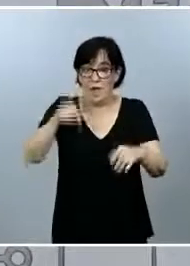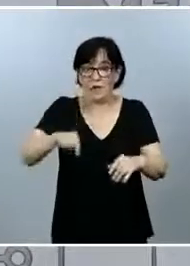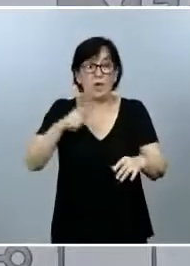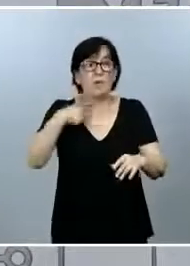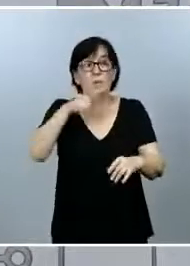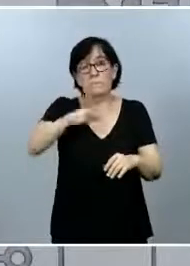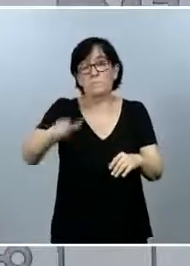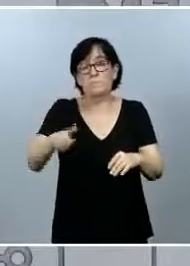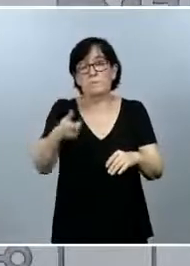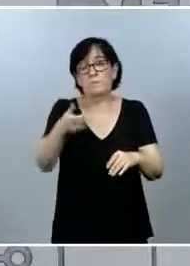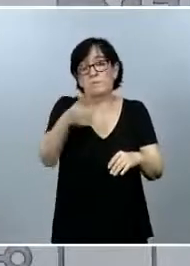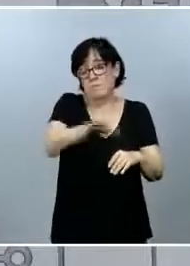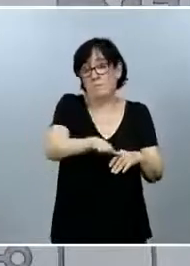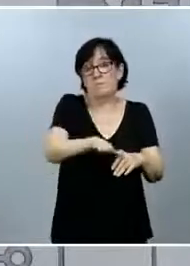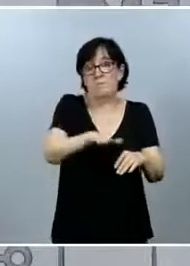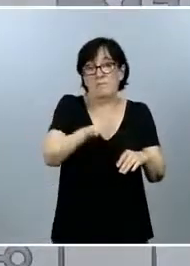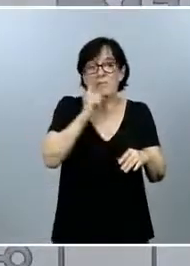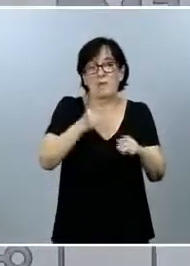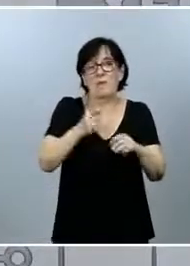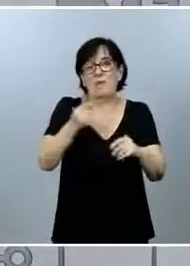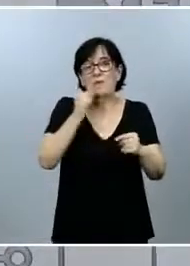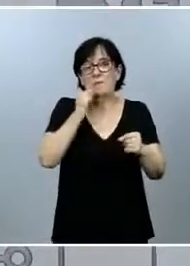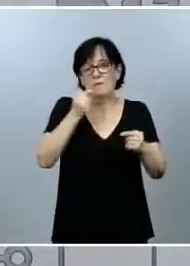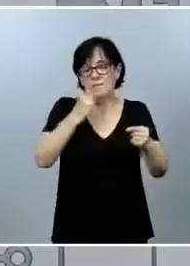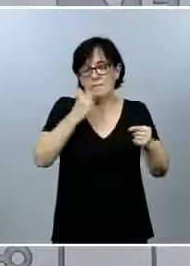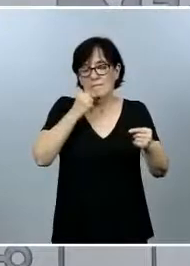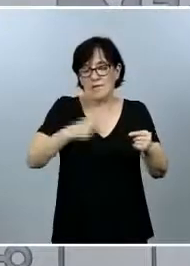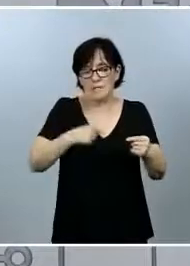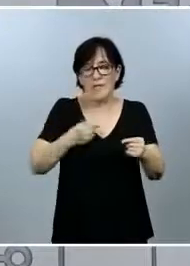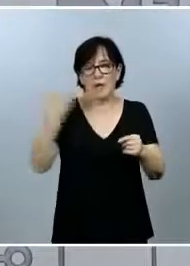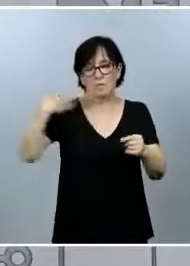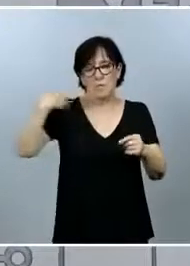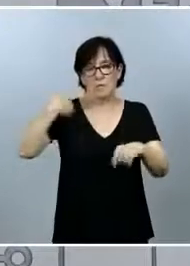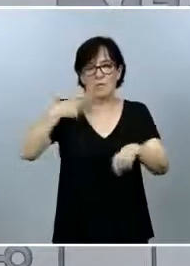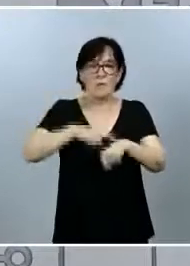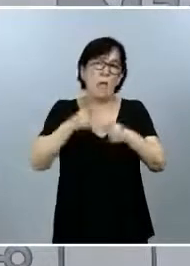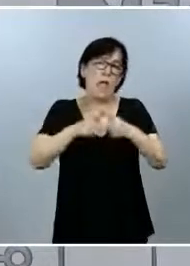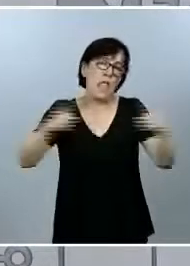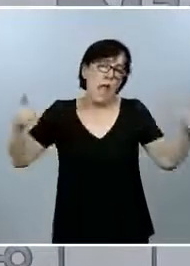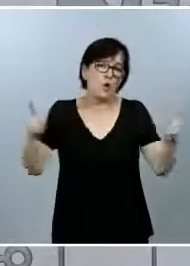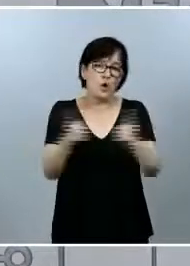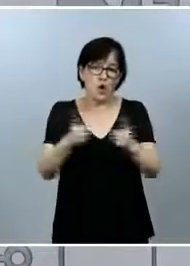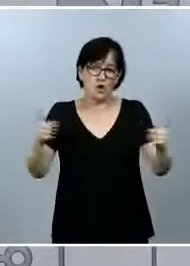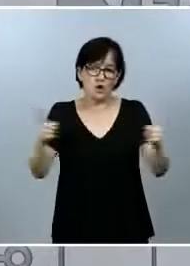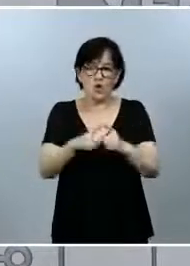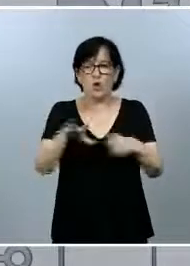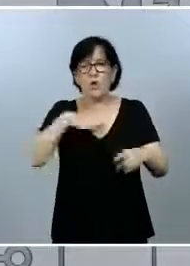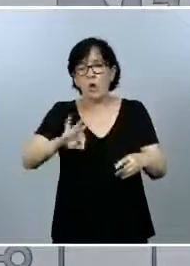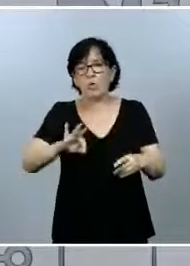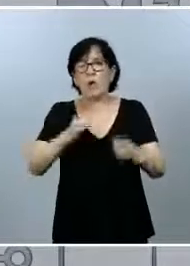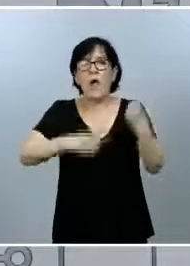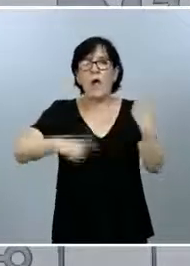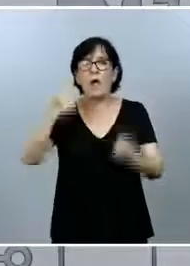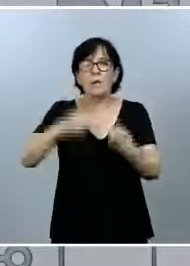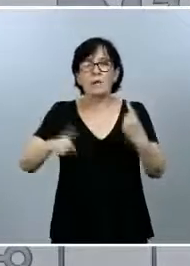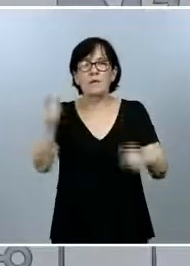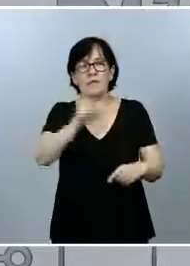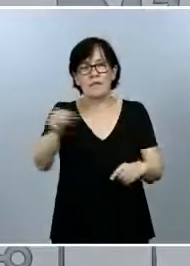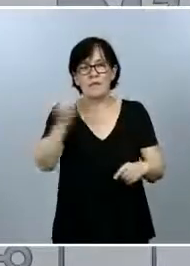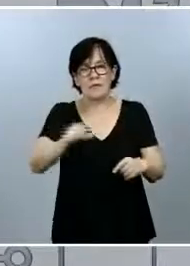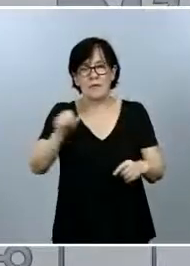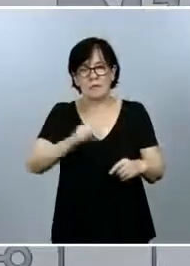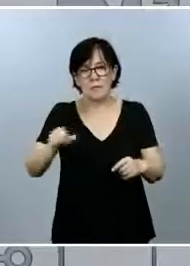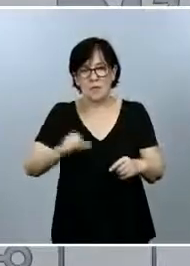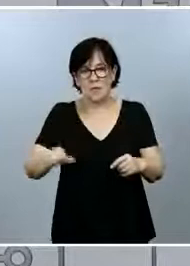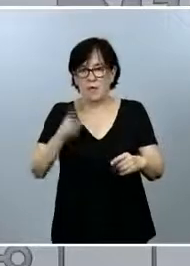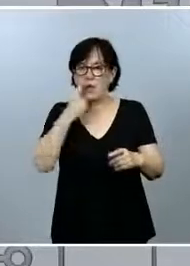que se infectaron hace un tiempo, puede ser más largo, más corto. Algunos de ellos pueden haber pasado incluso semanas, en algún caso